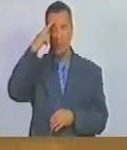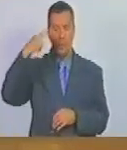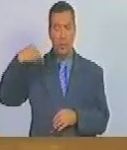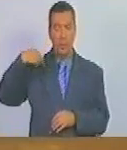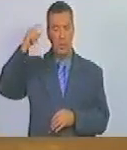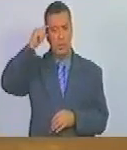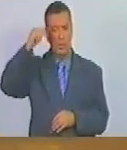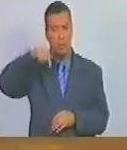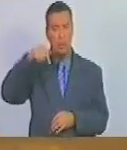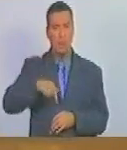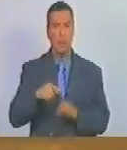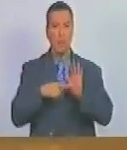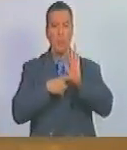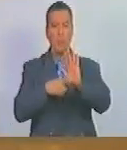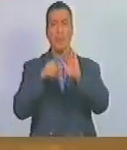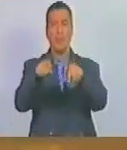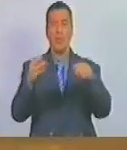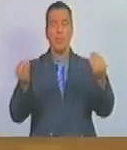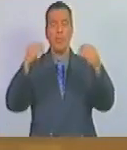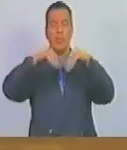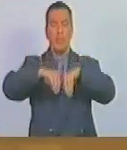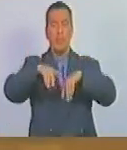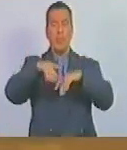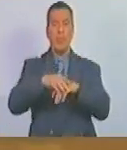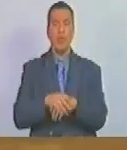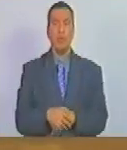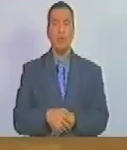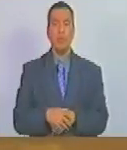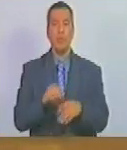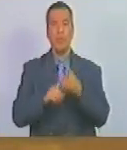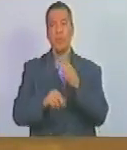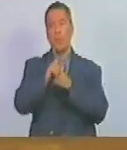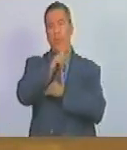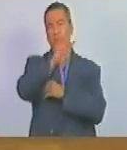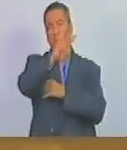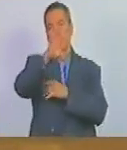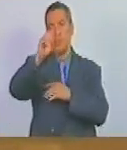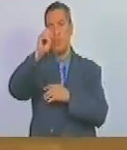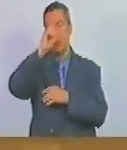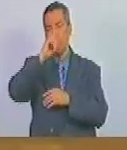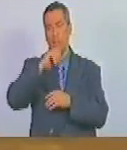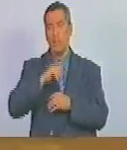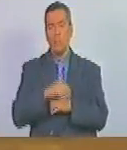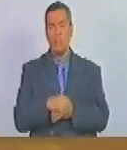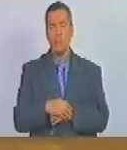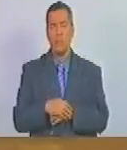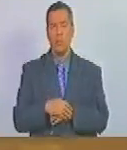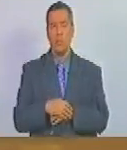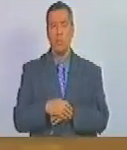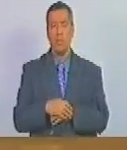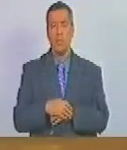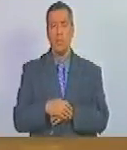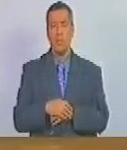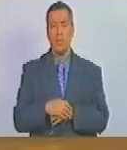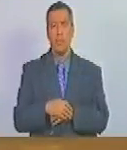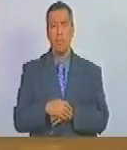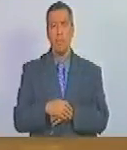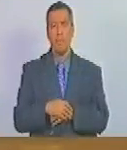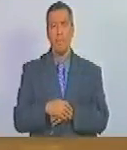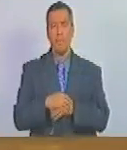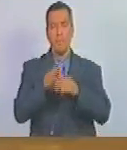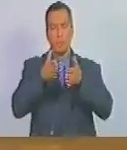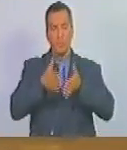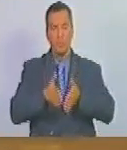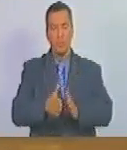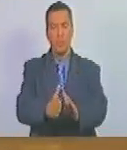el día de hoy presentar este acuerdo de los 240 años del